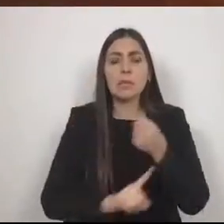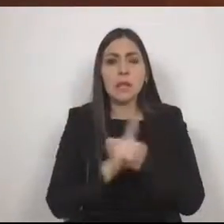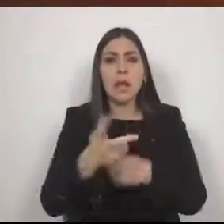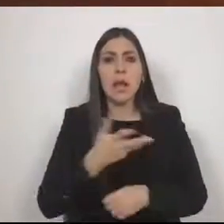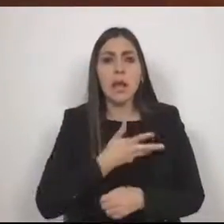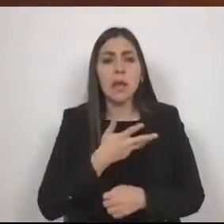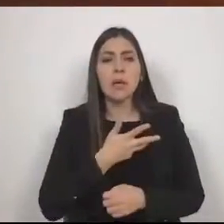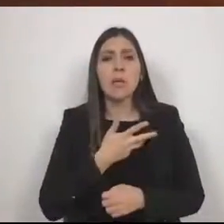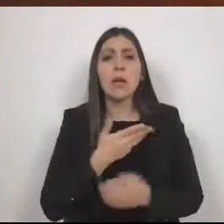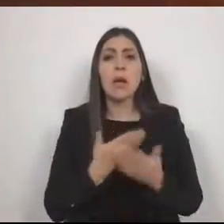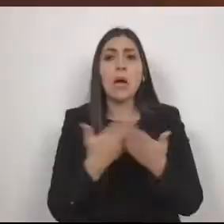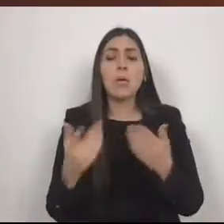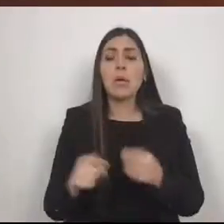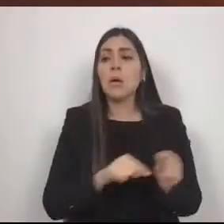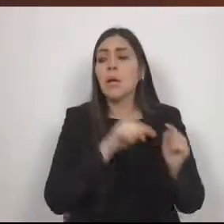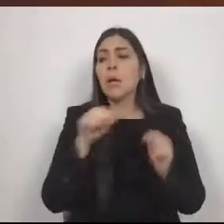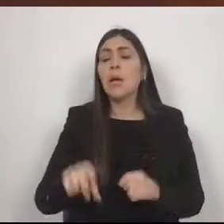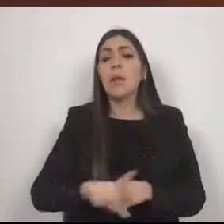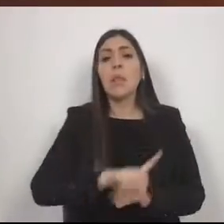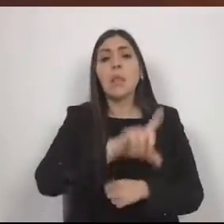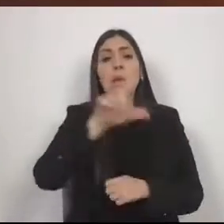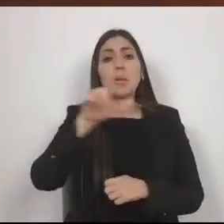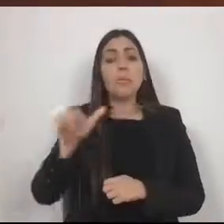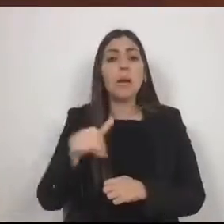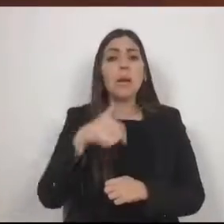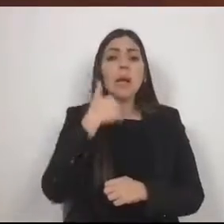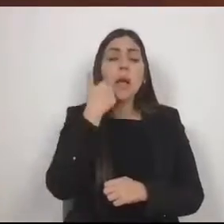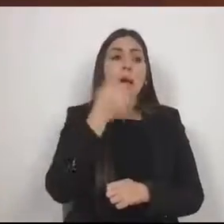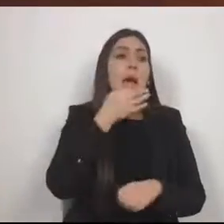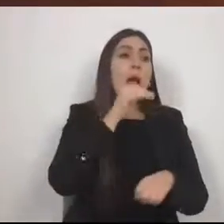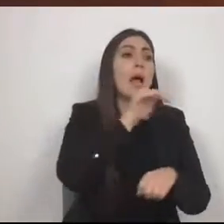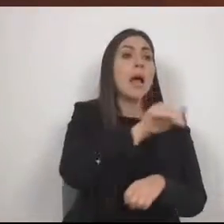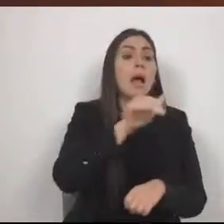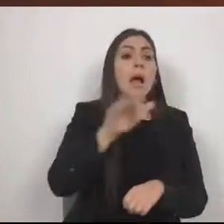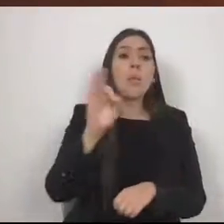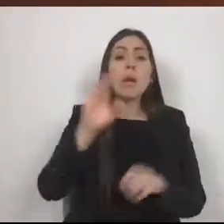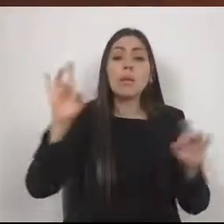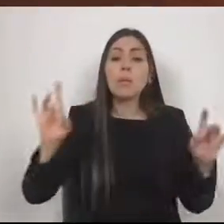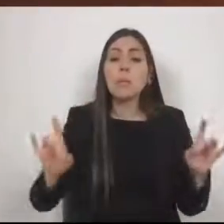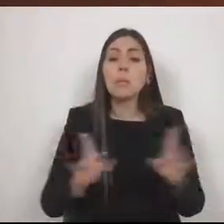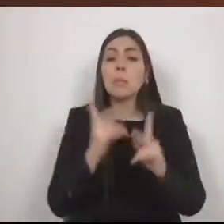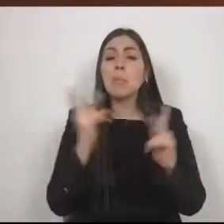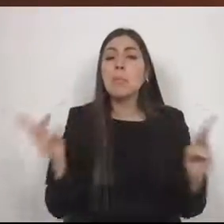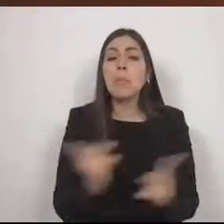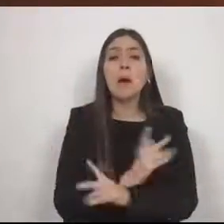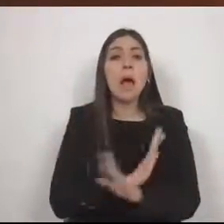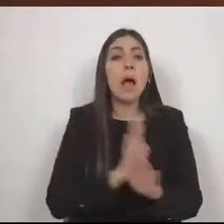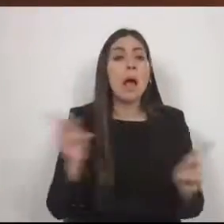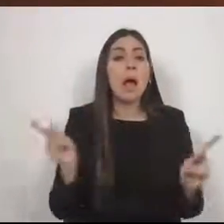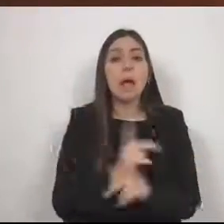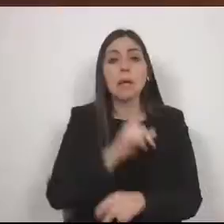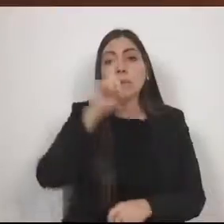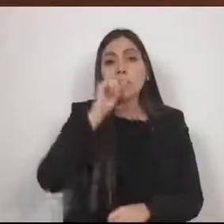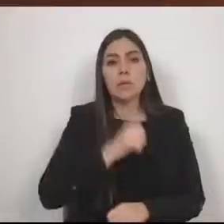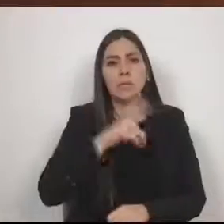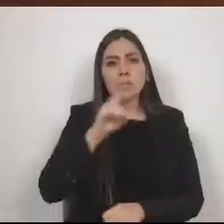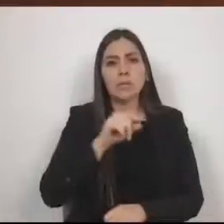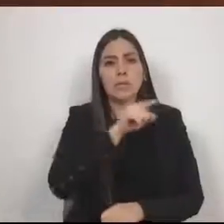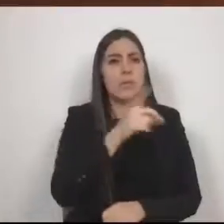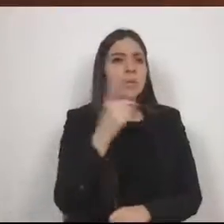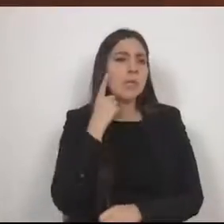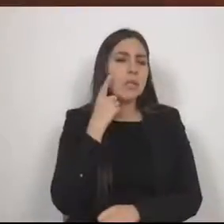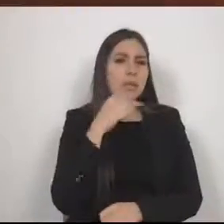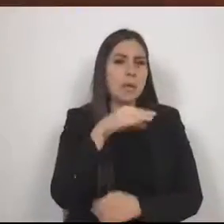no vengamos aquí posteriormente a querer hacer el llamado cuando ya haya pasado la tragedia. Me sumo, diputado Max, a